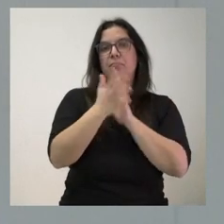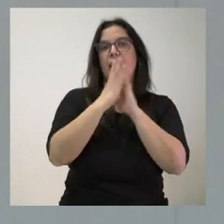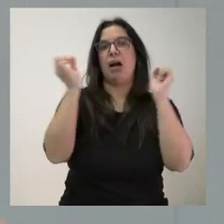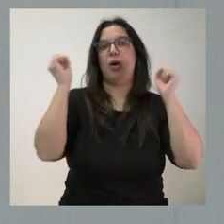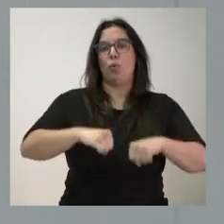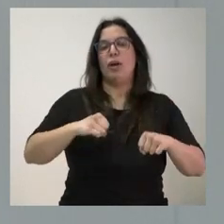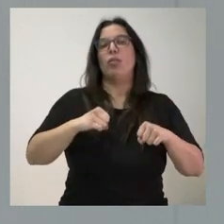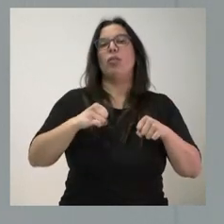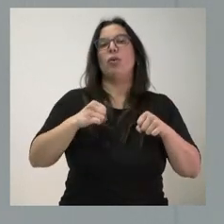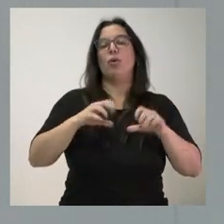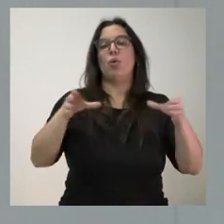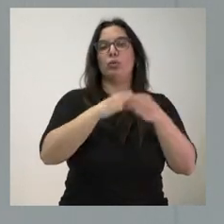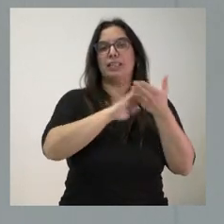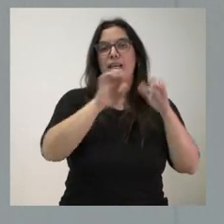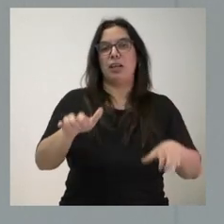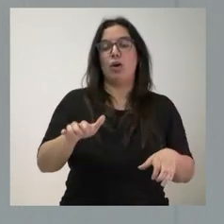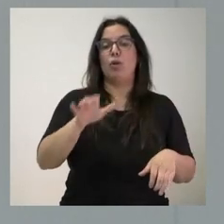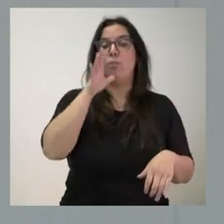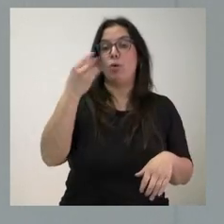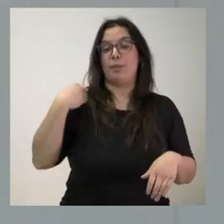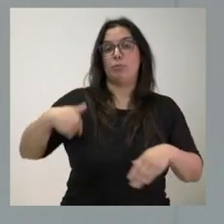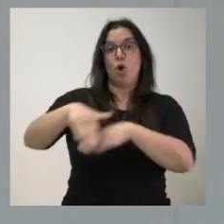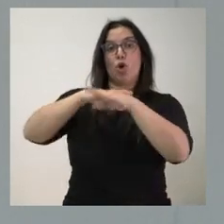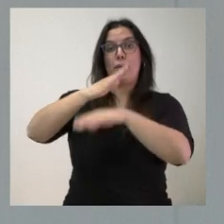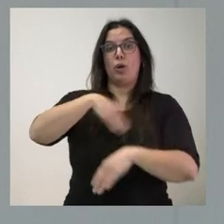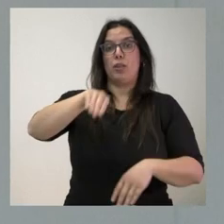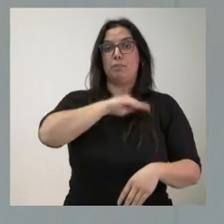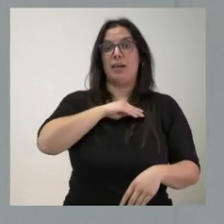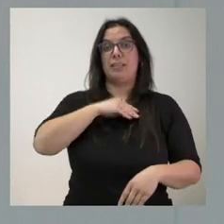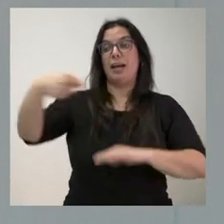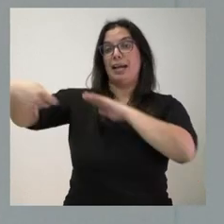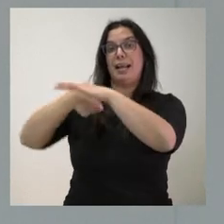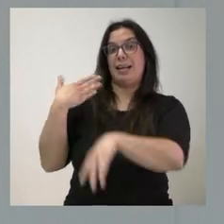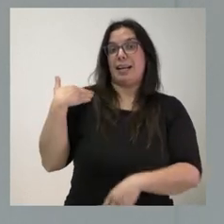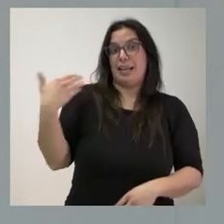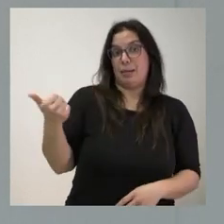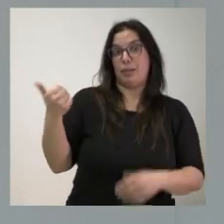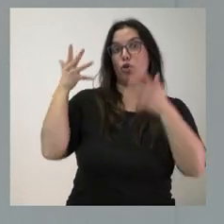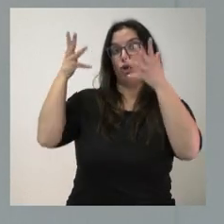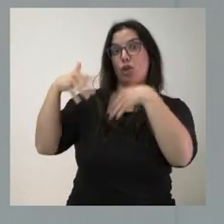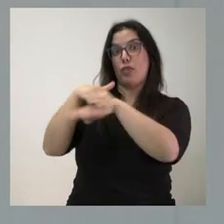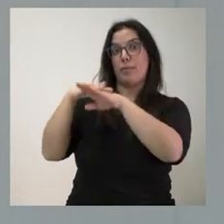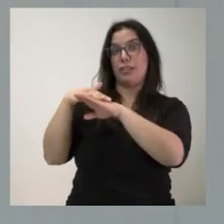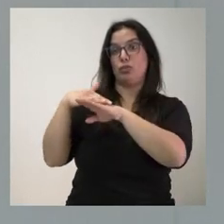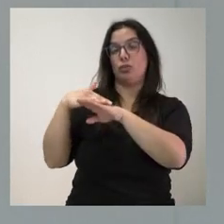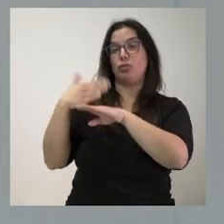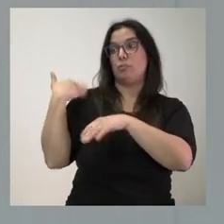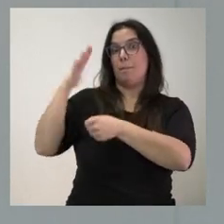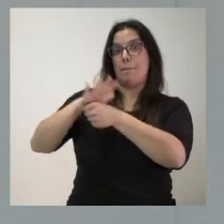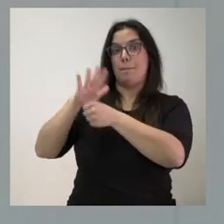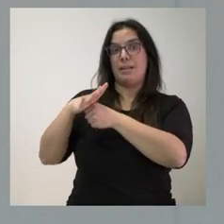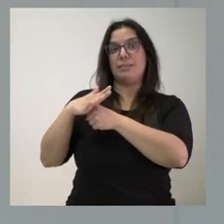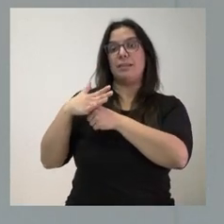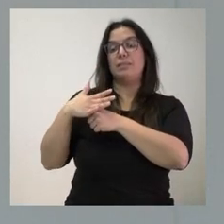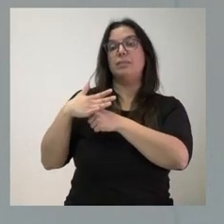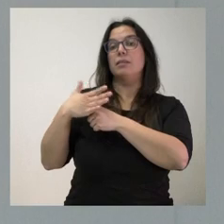de la Junta de Castilla y León por el que se inadmite el requerimiento formulado por el Consejo de Ministros este mismo martes, al no haberse producido